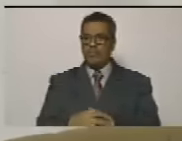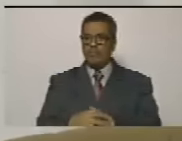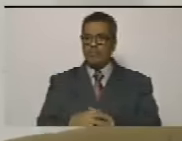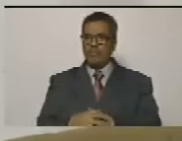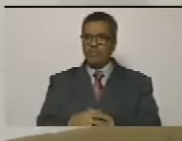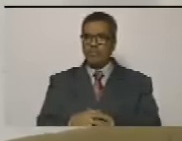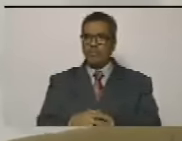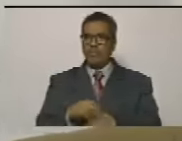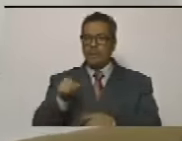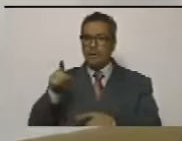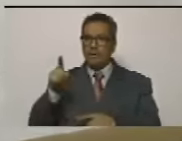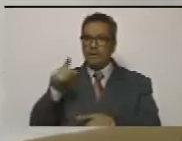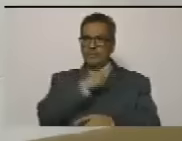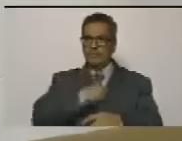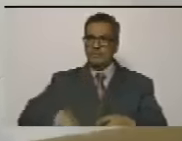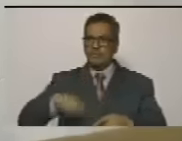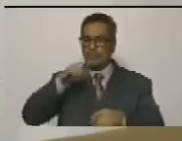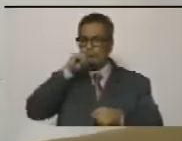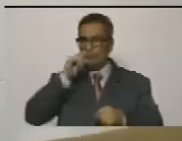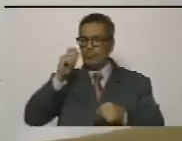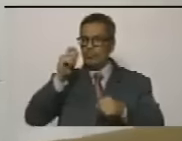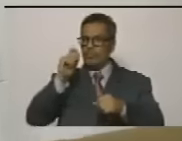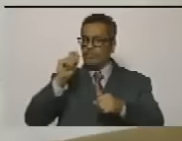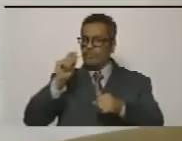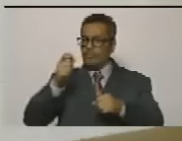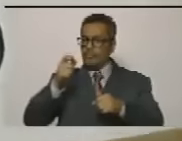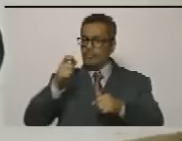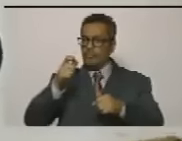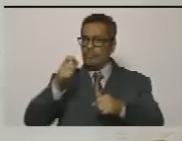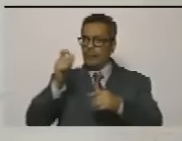el presidente de la república cuesta tanto el cadáver